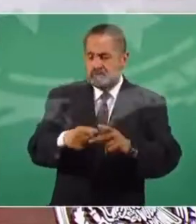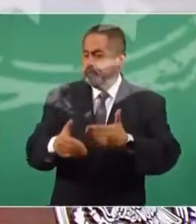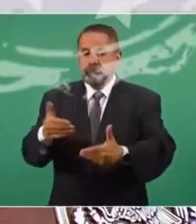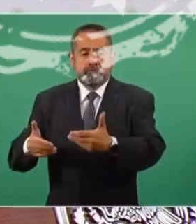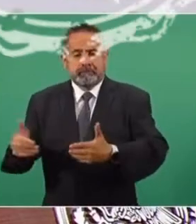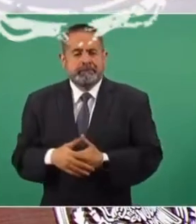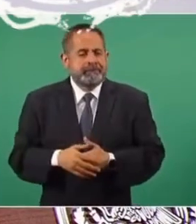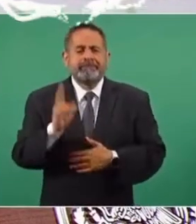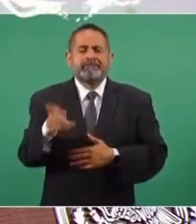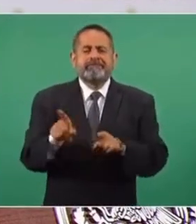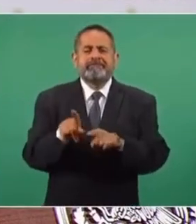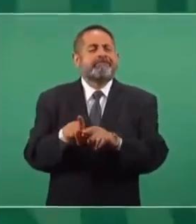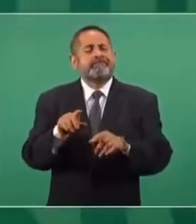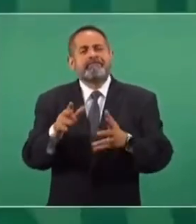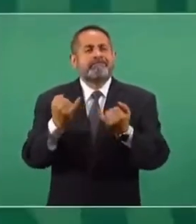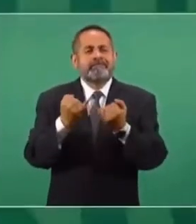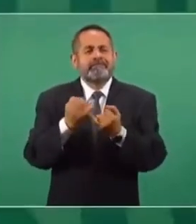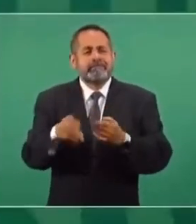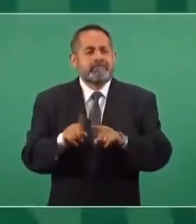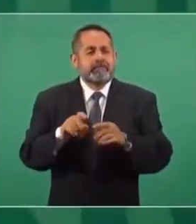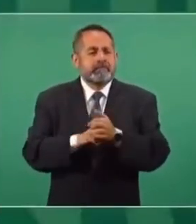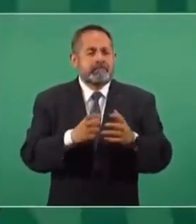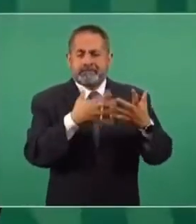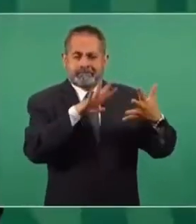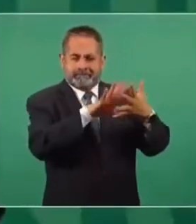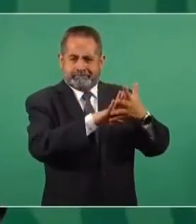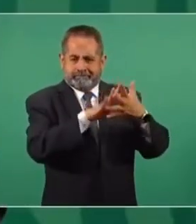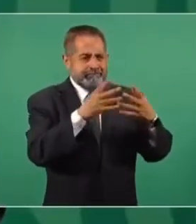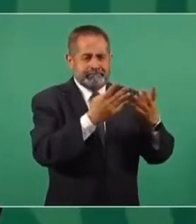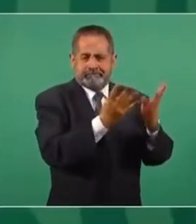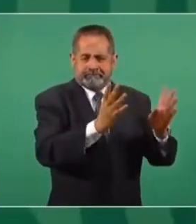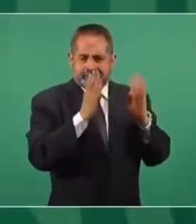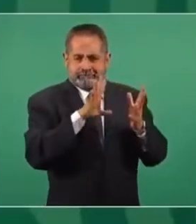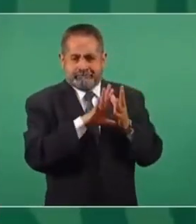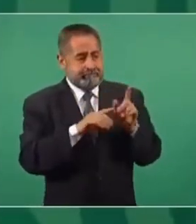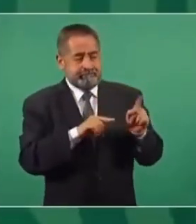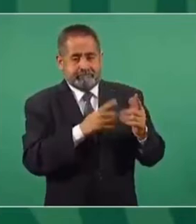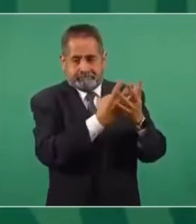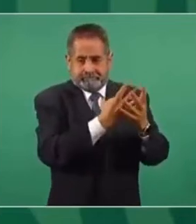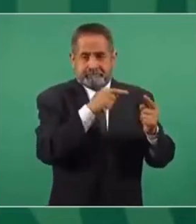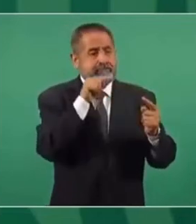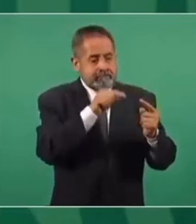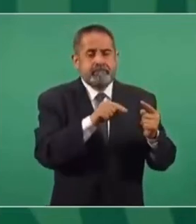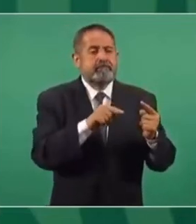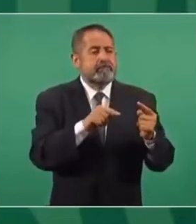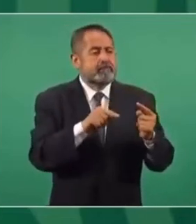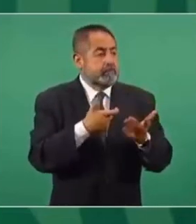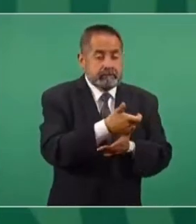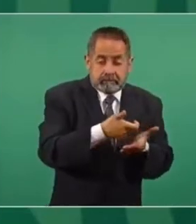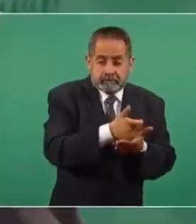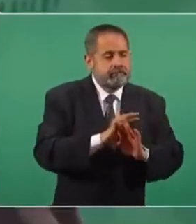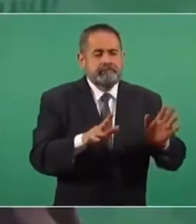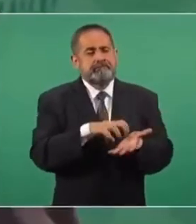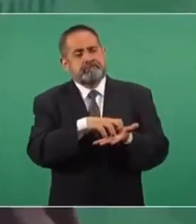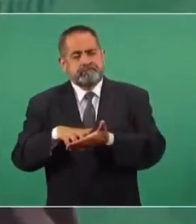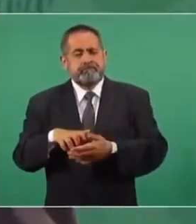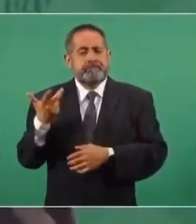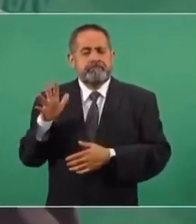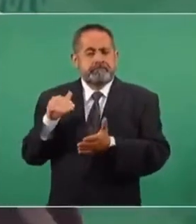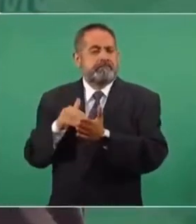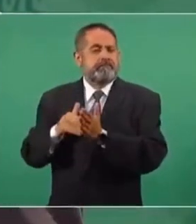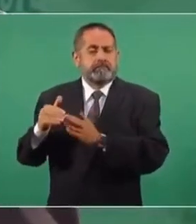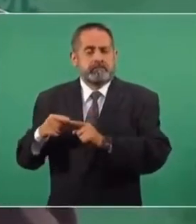Es algo parecido a lo que hicimos con los reclusorios, que nos vamos a ahorrar alrededor de 10 mil millones